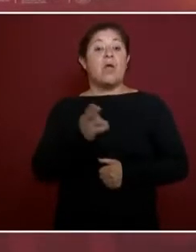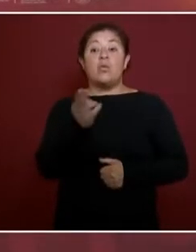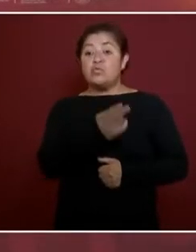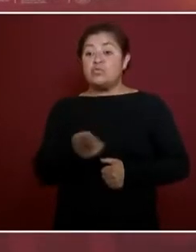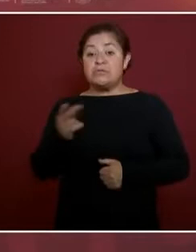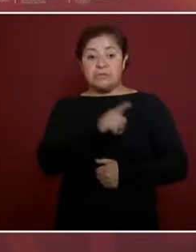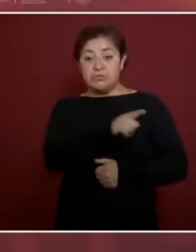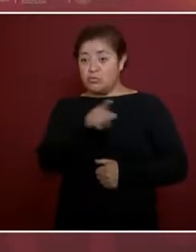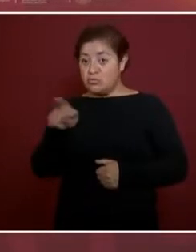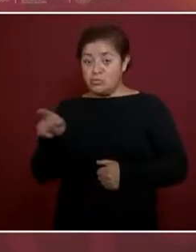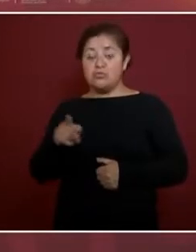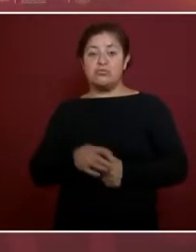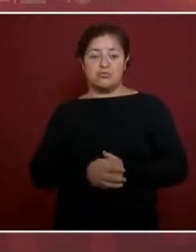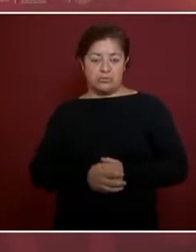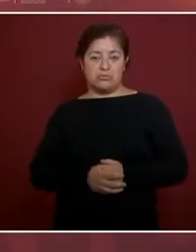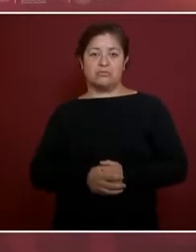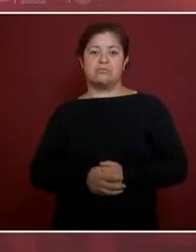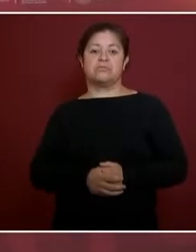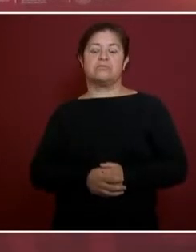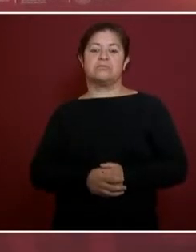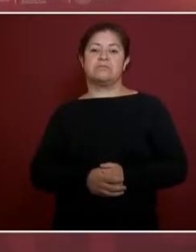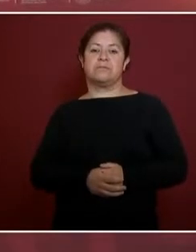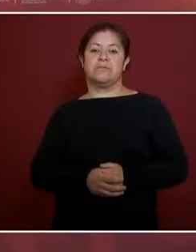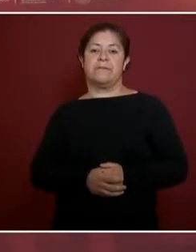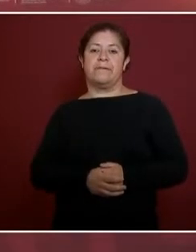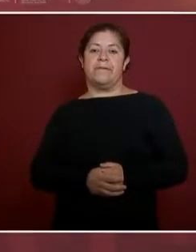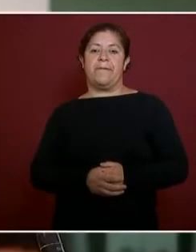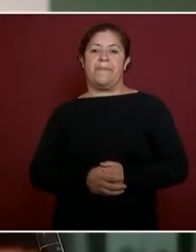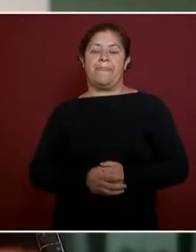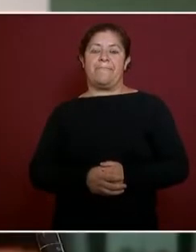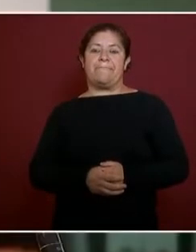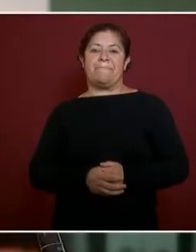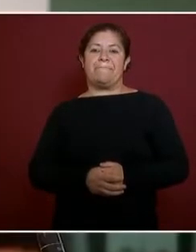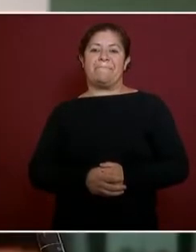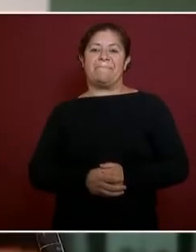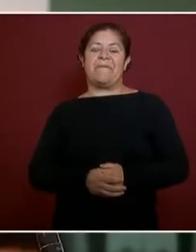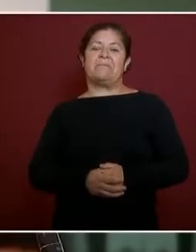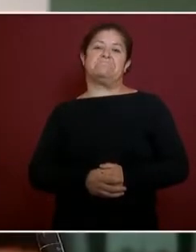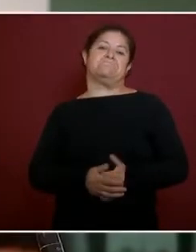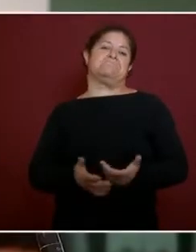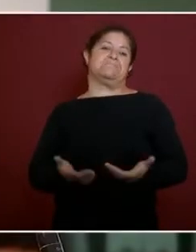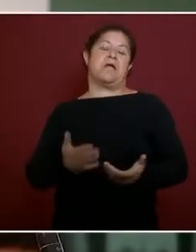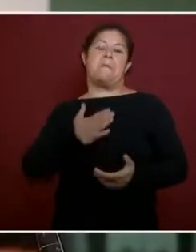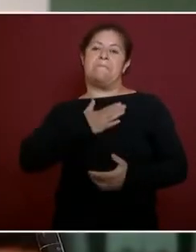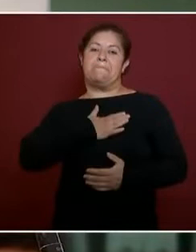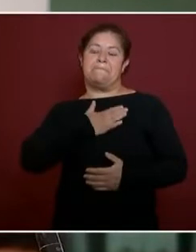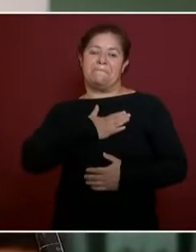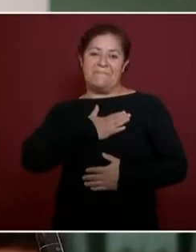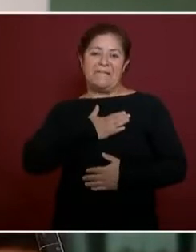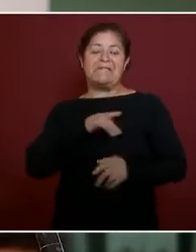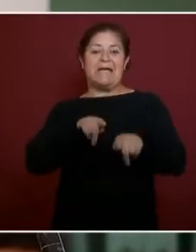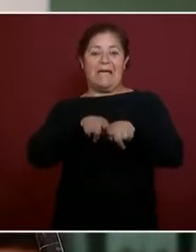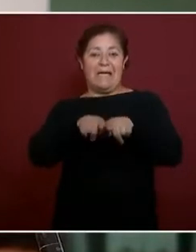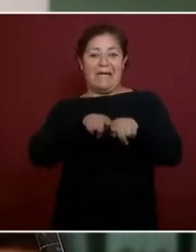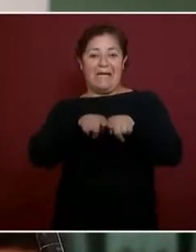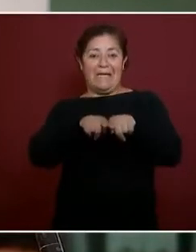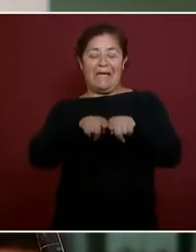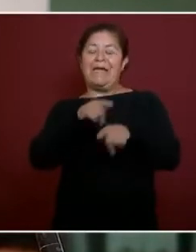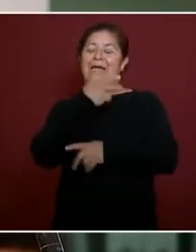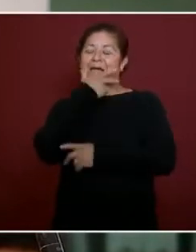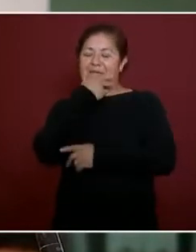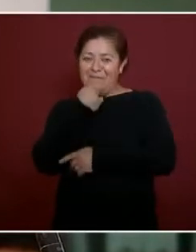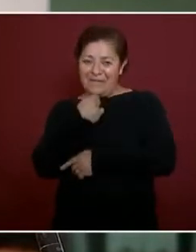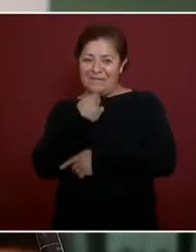mis hermanos y mis hermanas, ustedes,